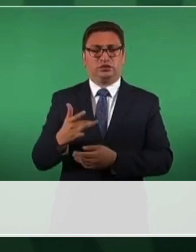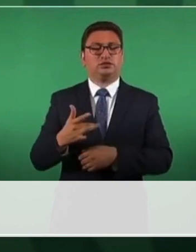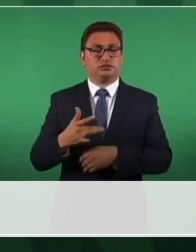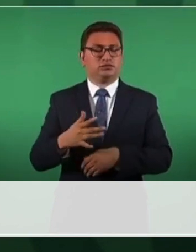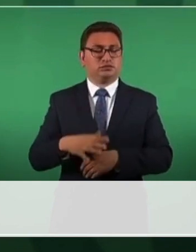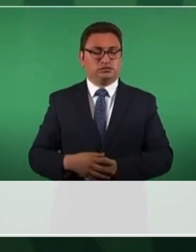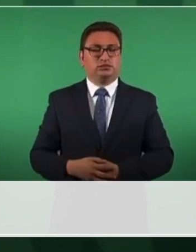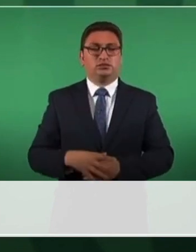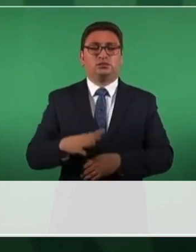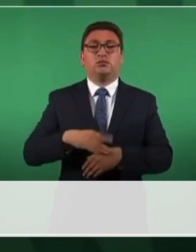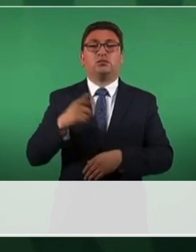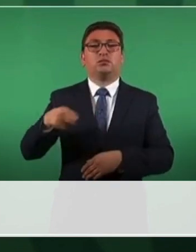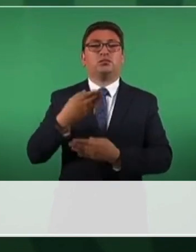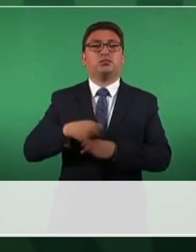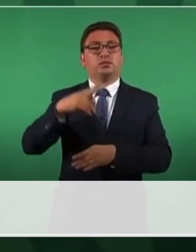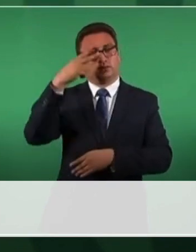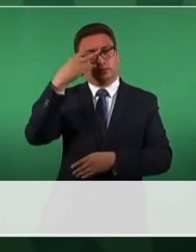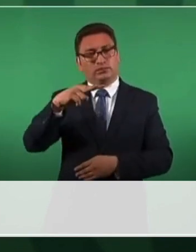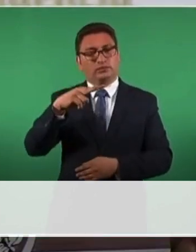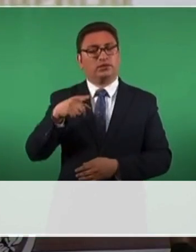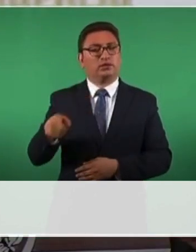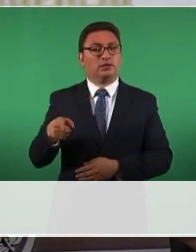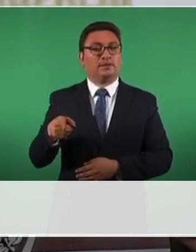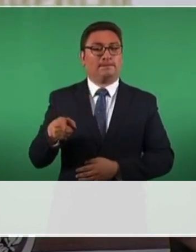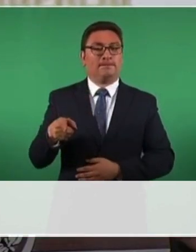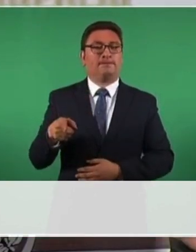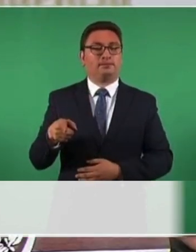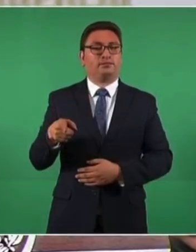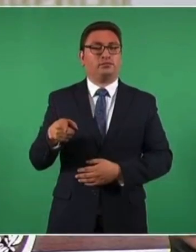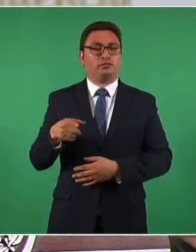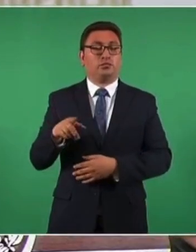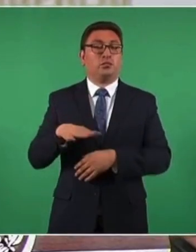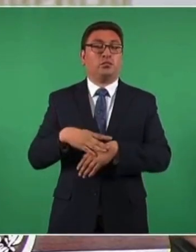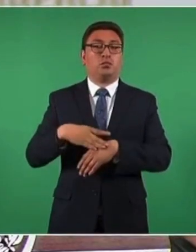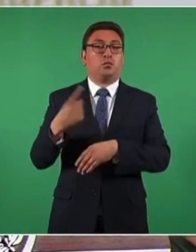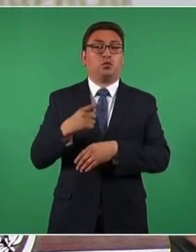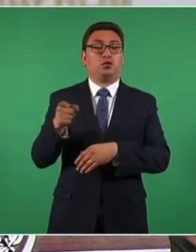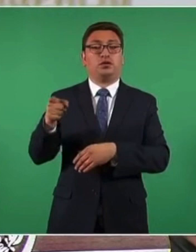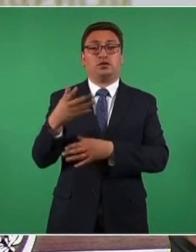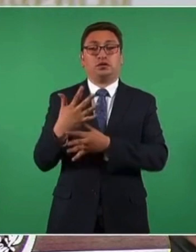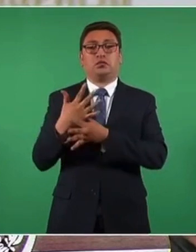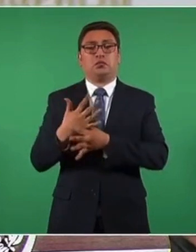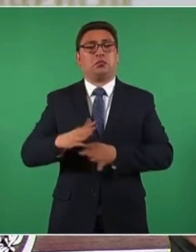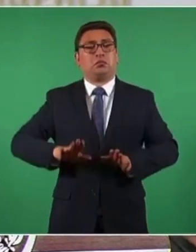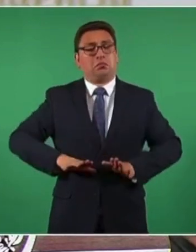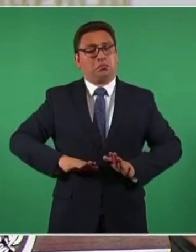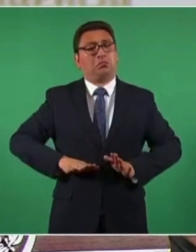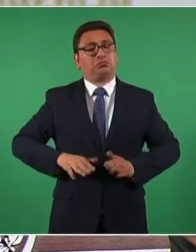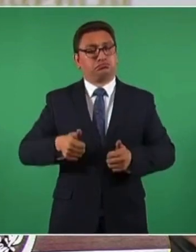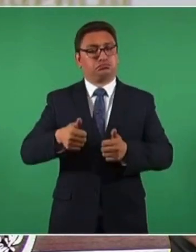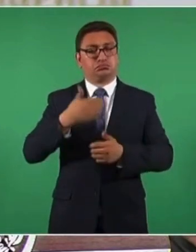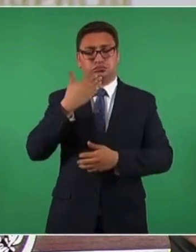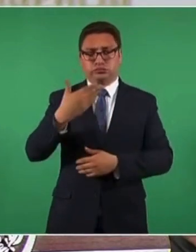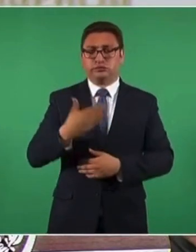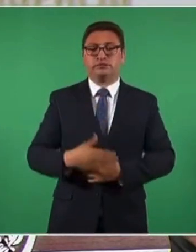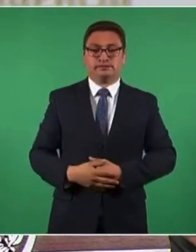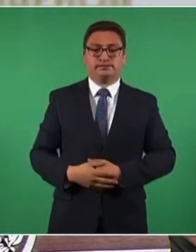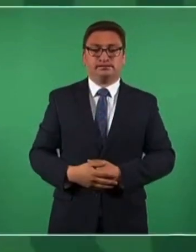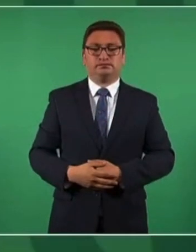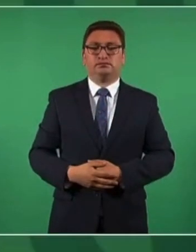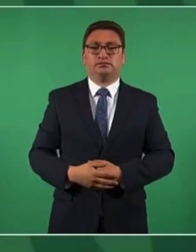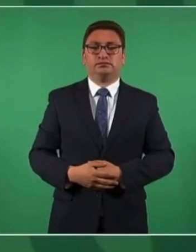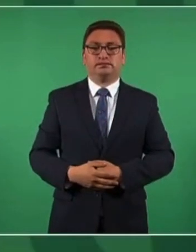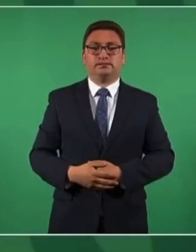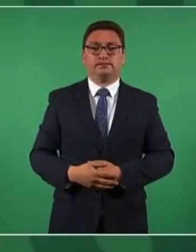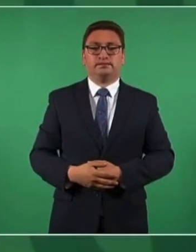Banco de México por tener esa actitud. Creo que